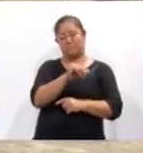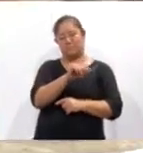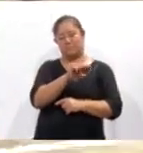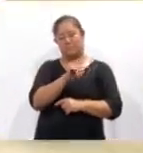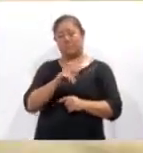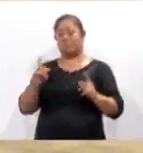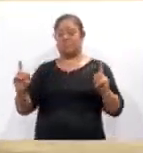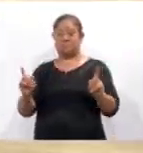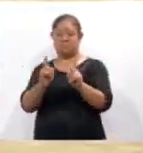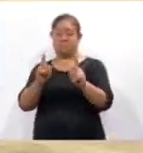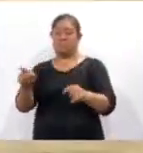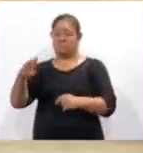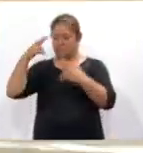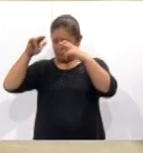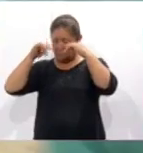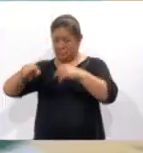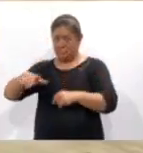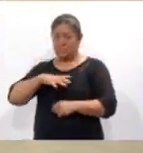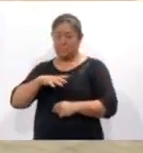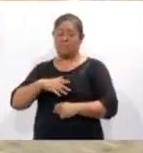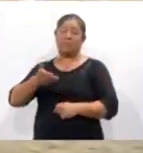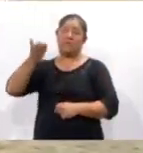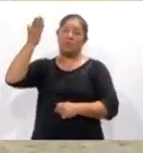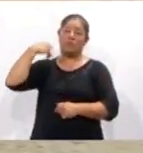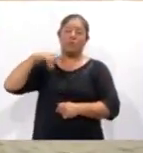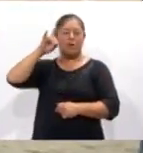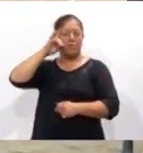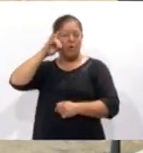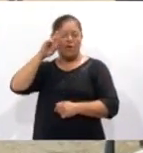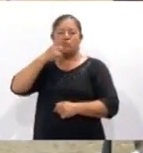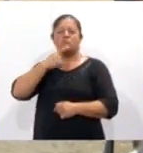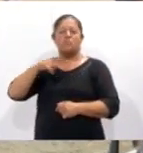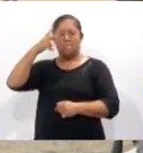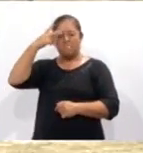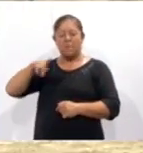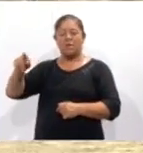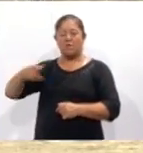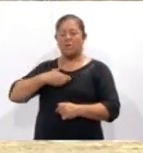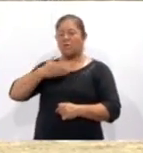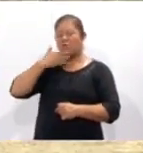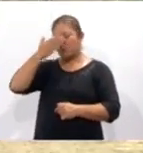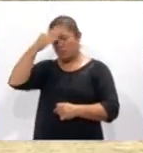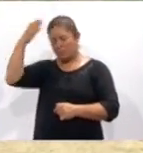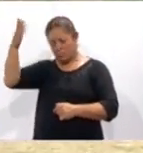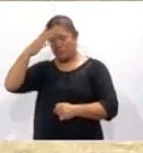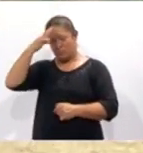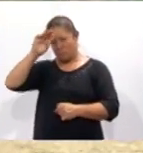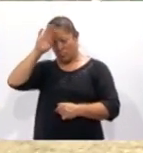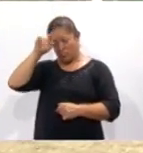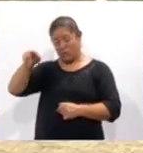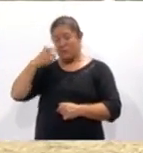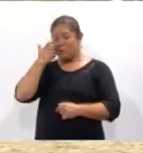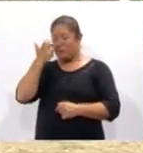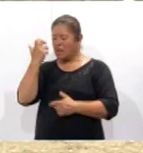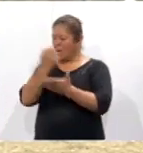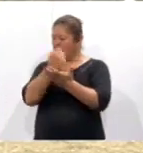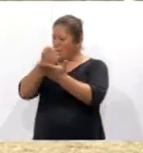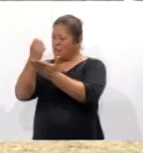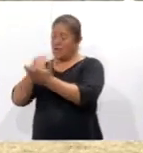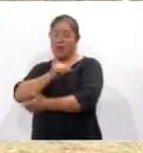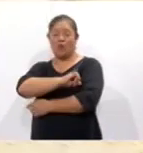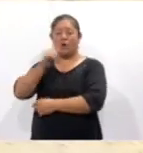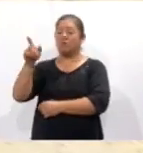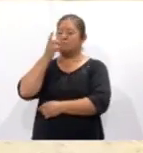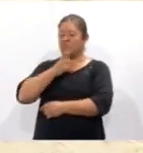Entre las filas de los guamantlecos han pasado jugadores de Diablos Rojos del México y Sultanes de Monterrey, por lo que buscan conquistar otros territorios, como lo